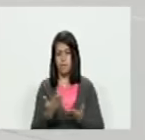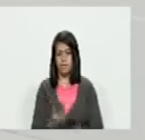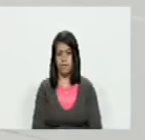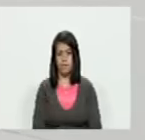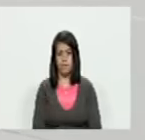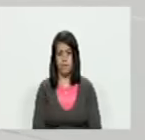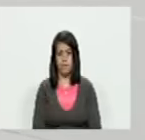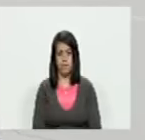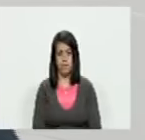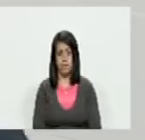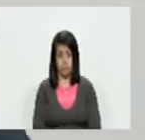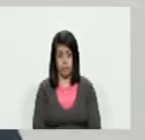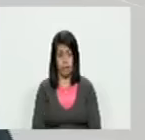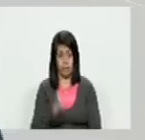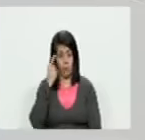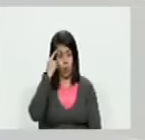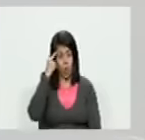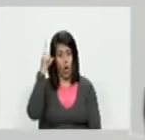no era lo lógico